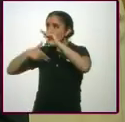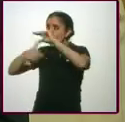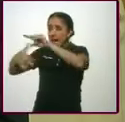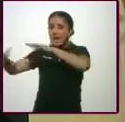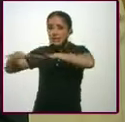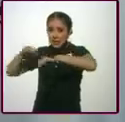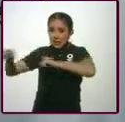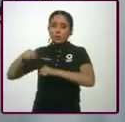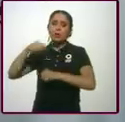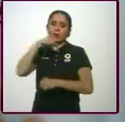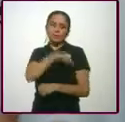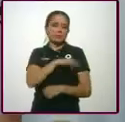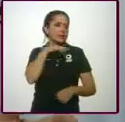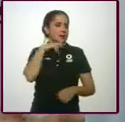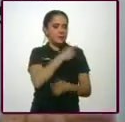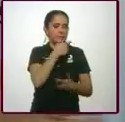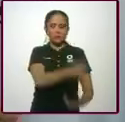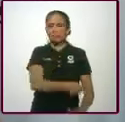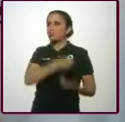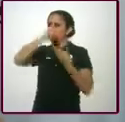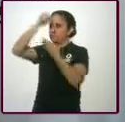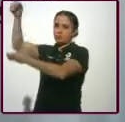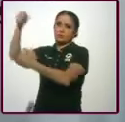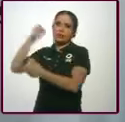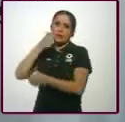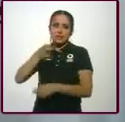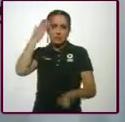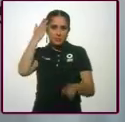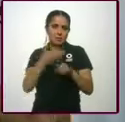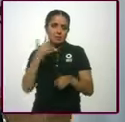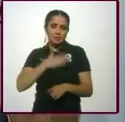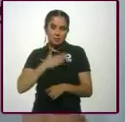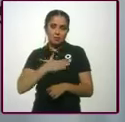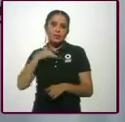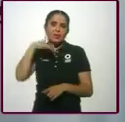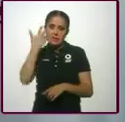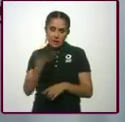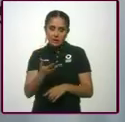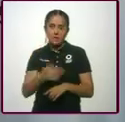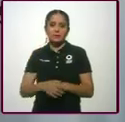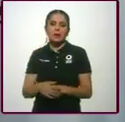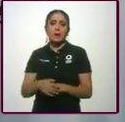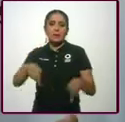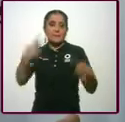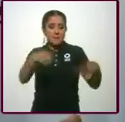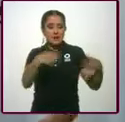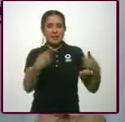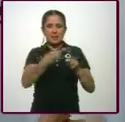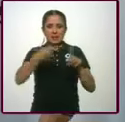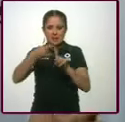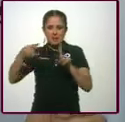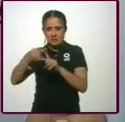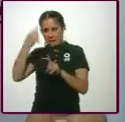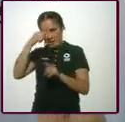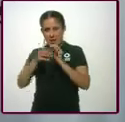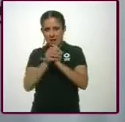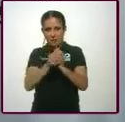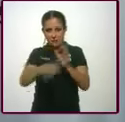suceder en todo el país que envíen esos recursos. Ese es el objetivo nuestro, vender más billetes de lotería para tener